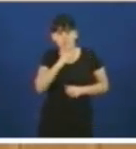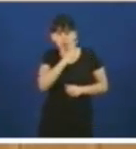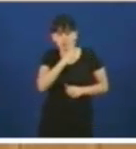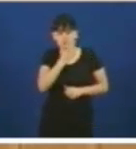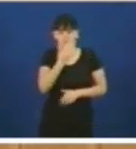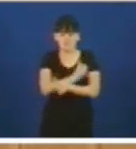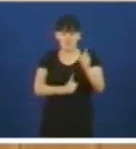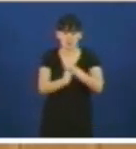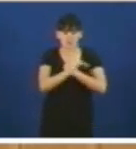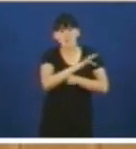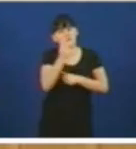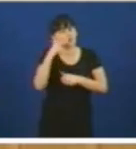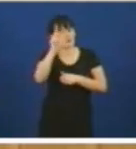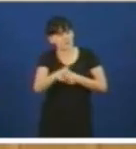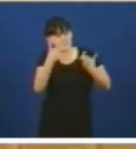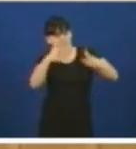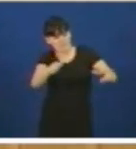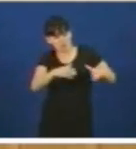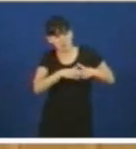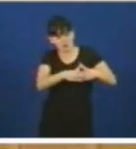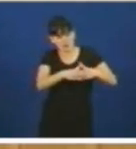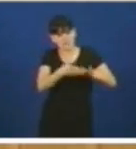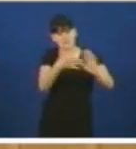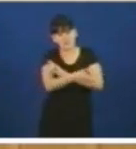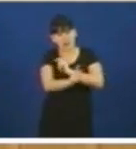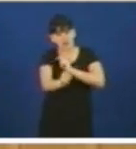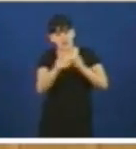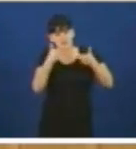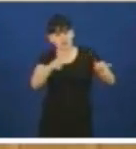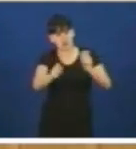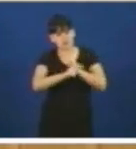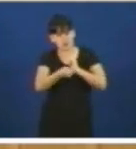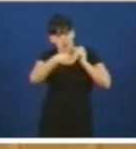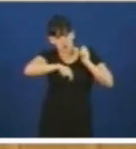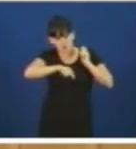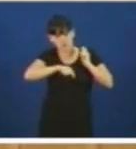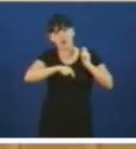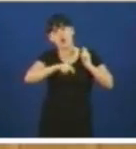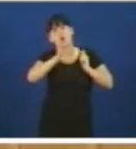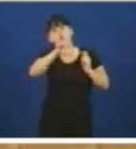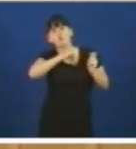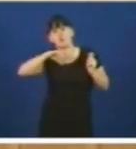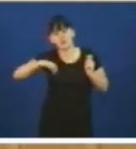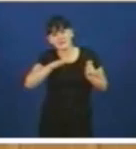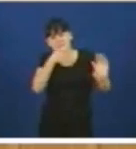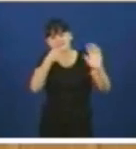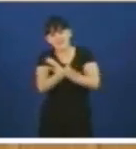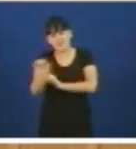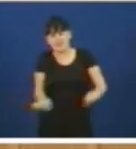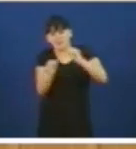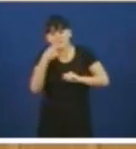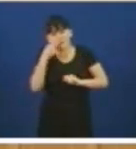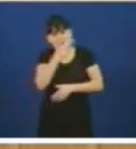reconhecendo este sector como un sector estratégico para a nosa comunidade defendendo sempre os intereses de Galicia e plantexando alternativas que